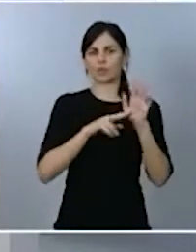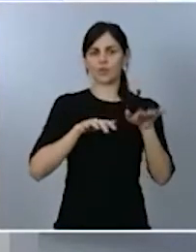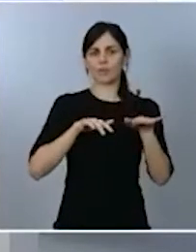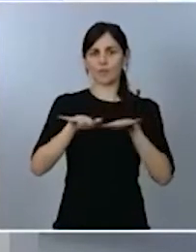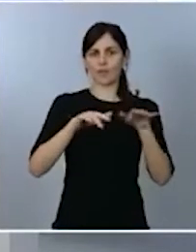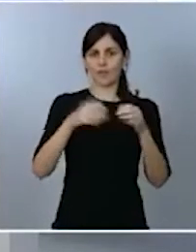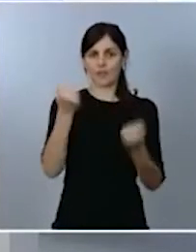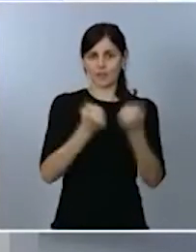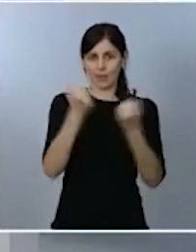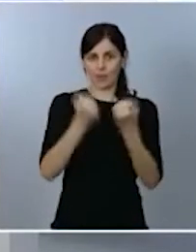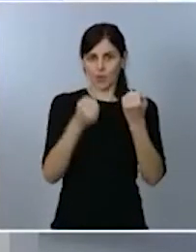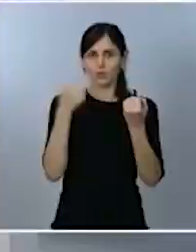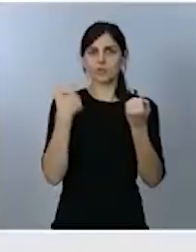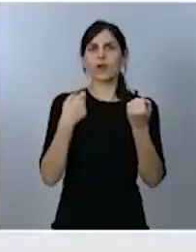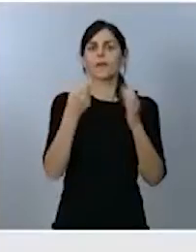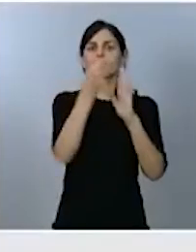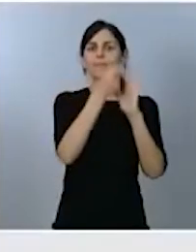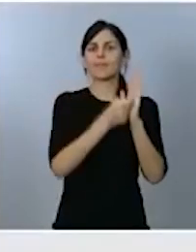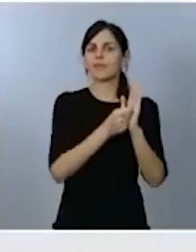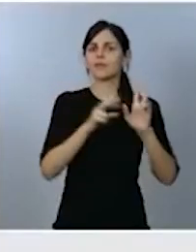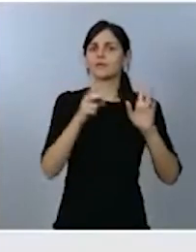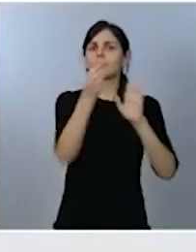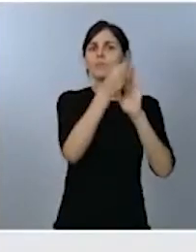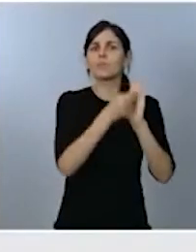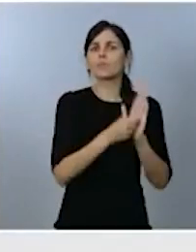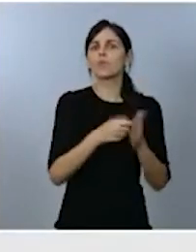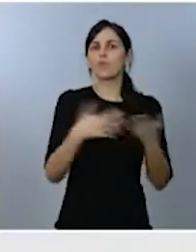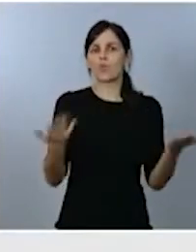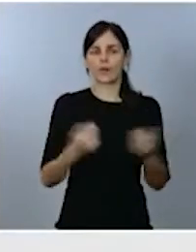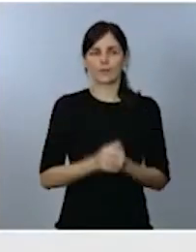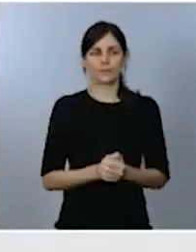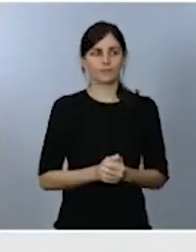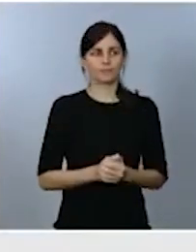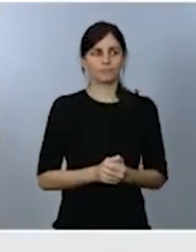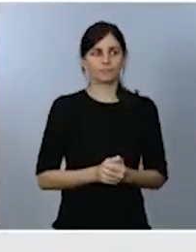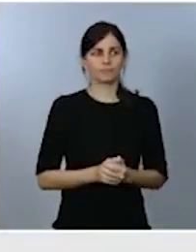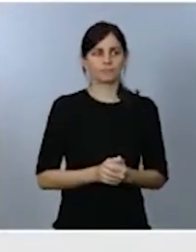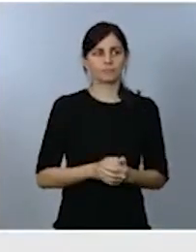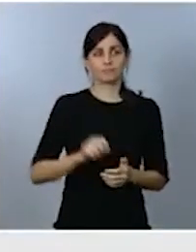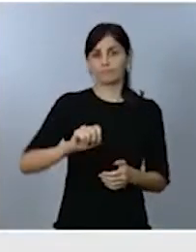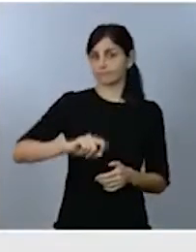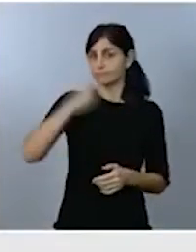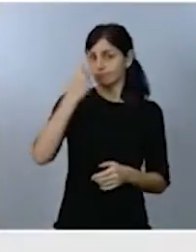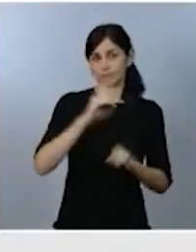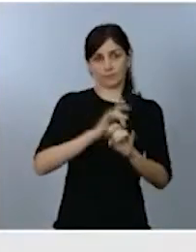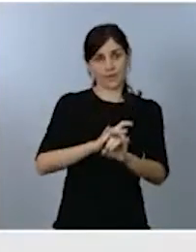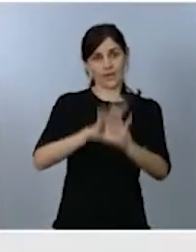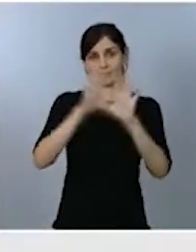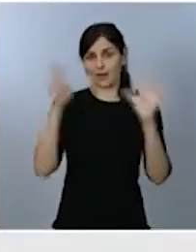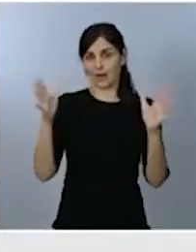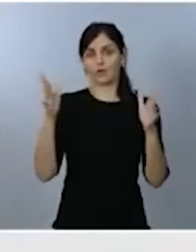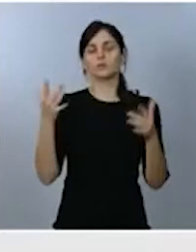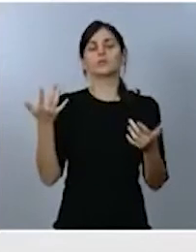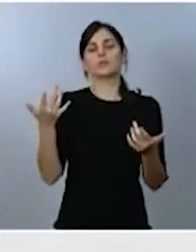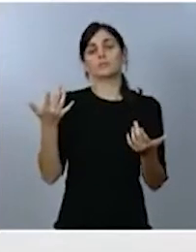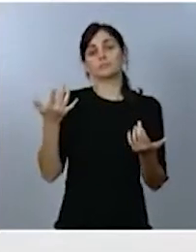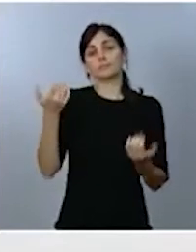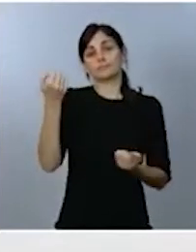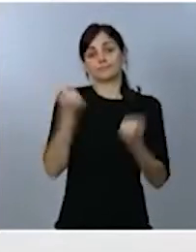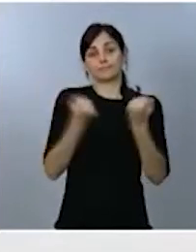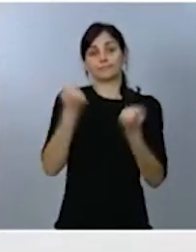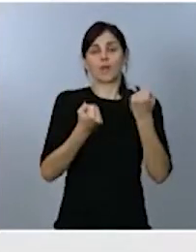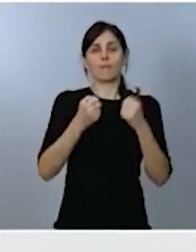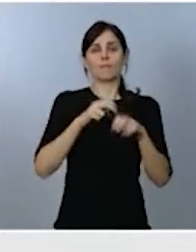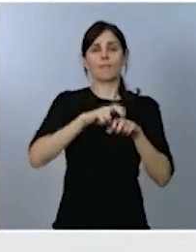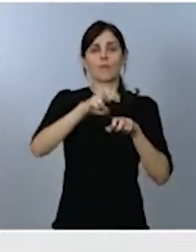medidas. En primer lugar, se definen, como no podía ser de otro modo, los dispositivos de movilidad personal como vehículos